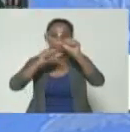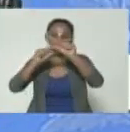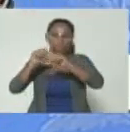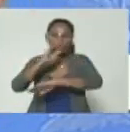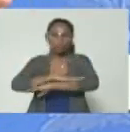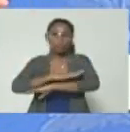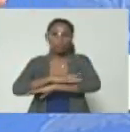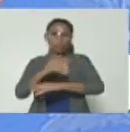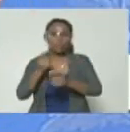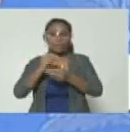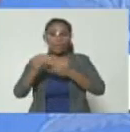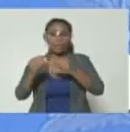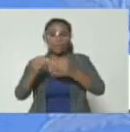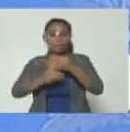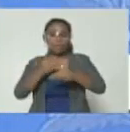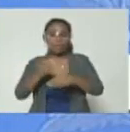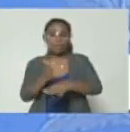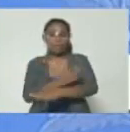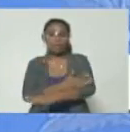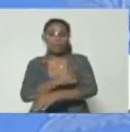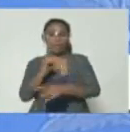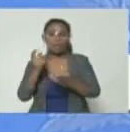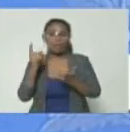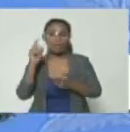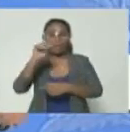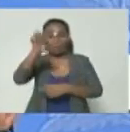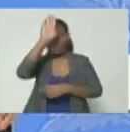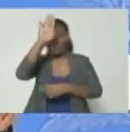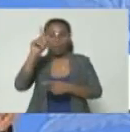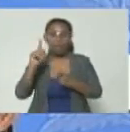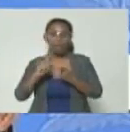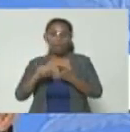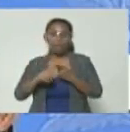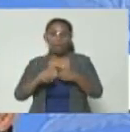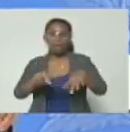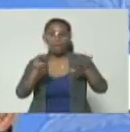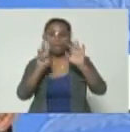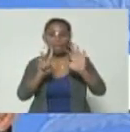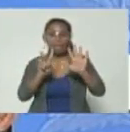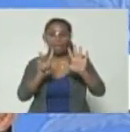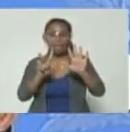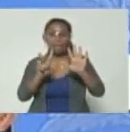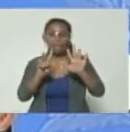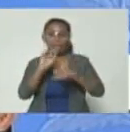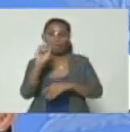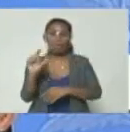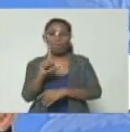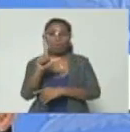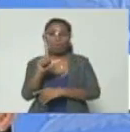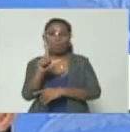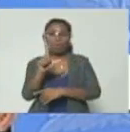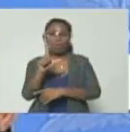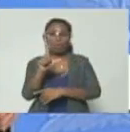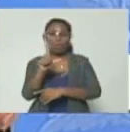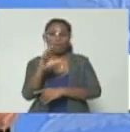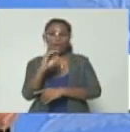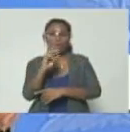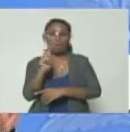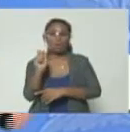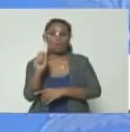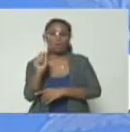se desencadenaron antes en La Vega y que se desencadenaron el 7 de julio en la cuota